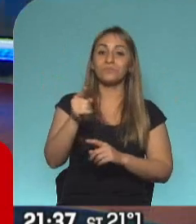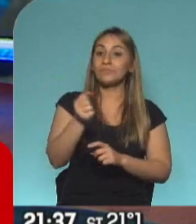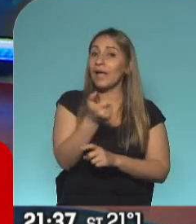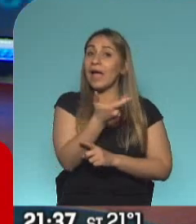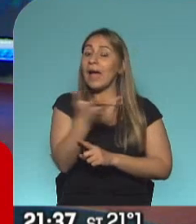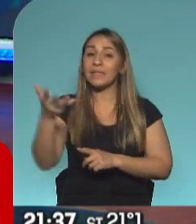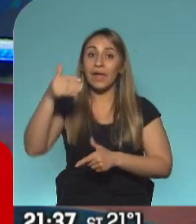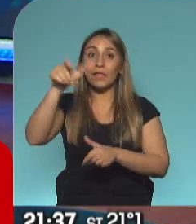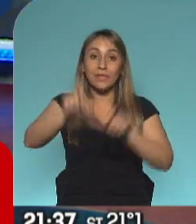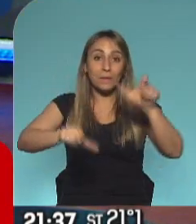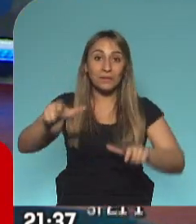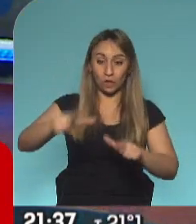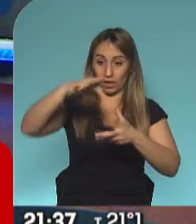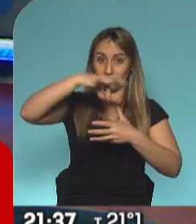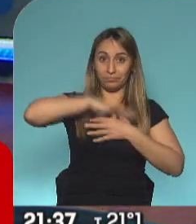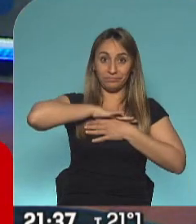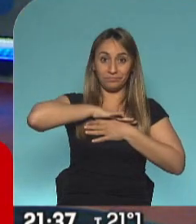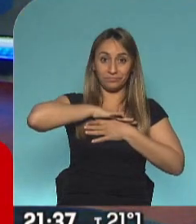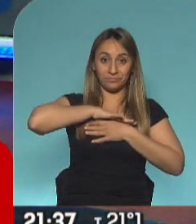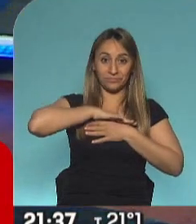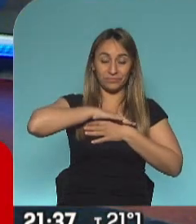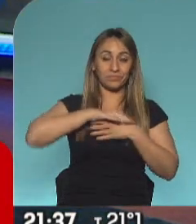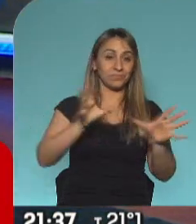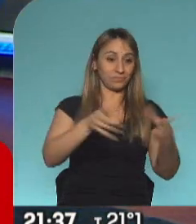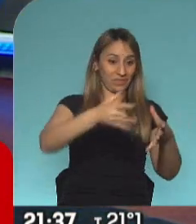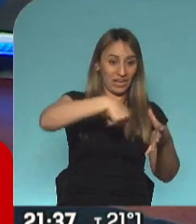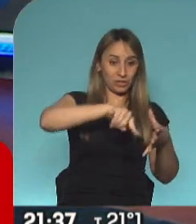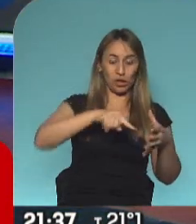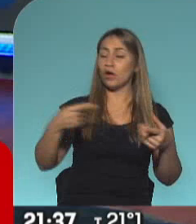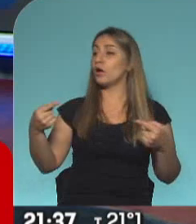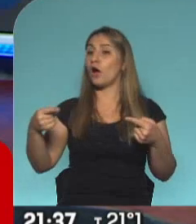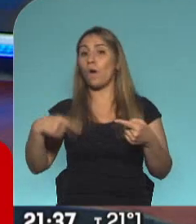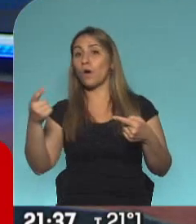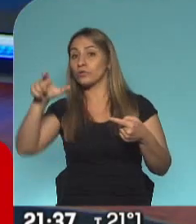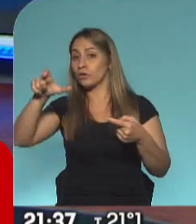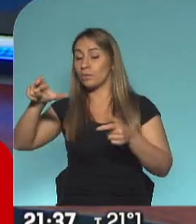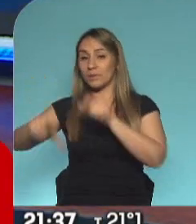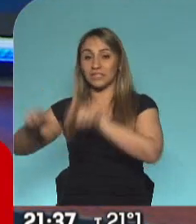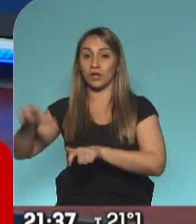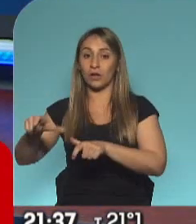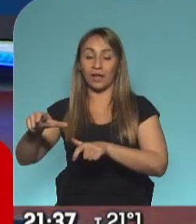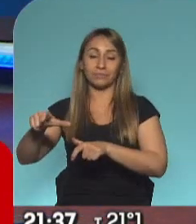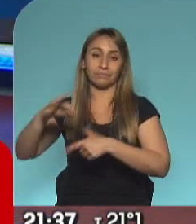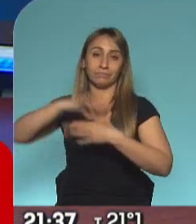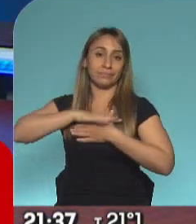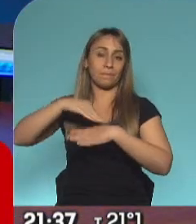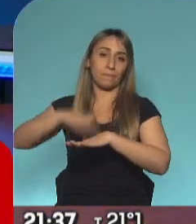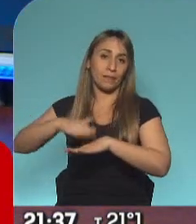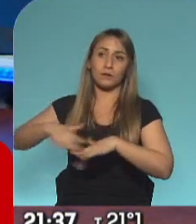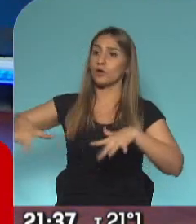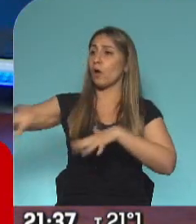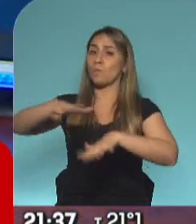pacientes infectados versus aquellos que se infectaron con contagio comunitario, aquellos que han tenido